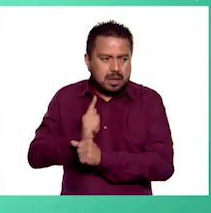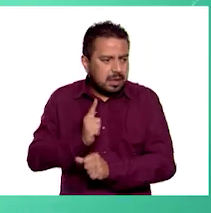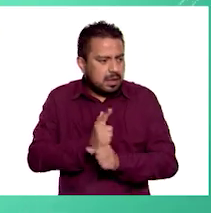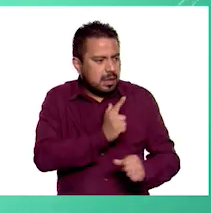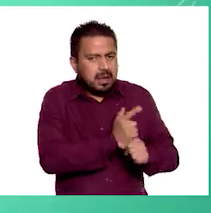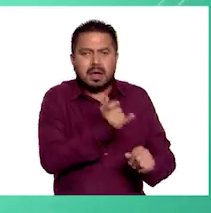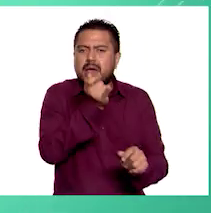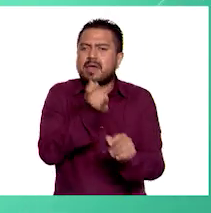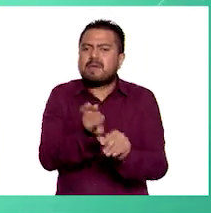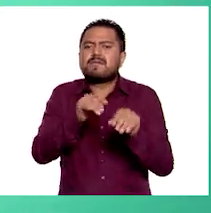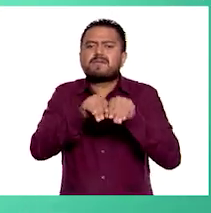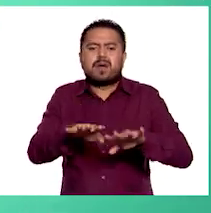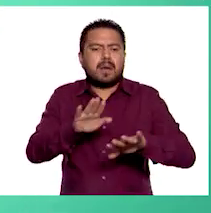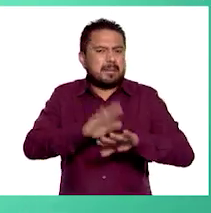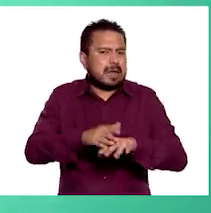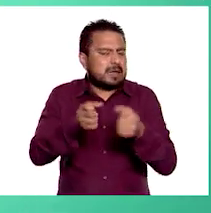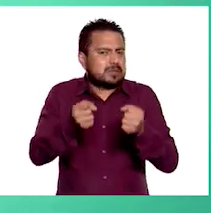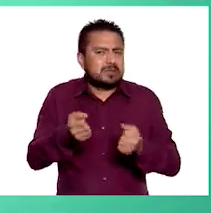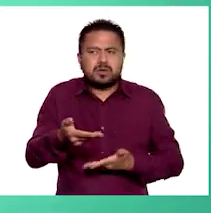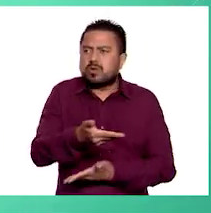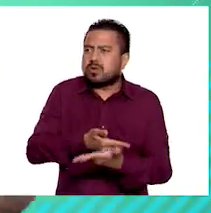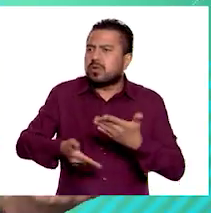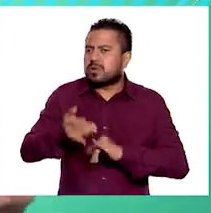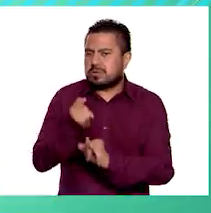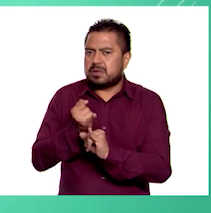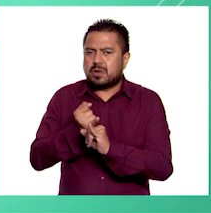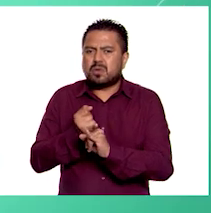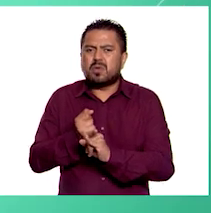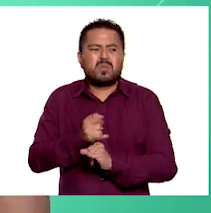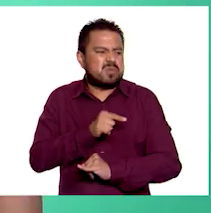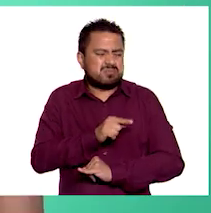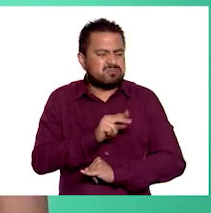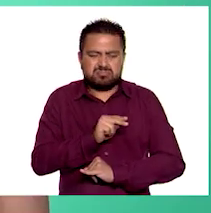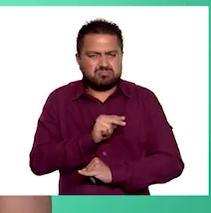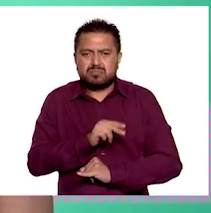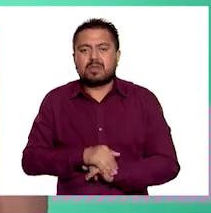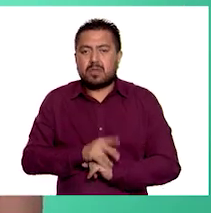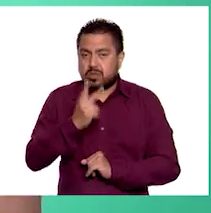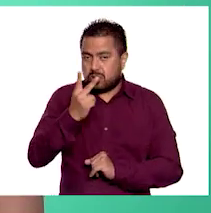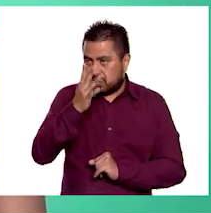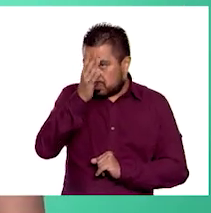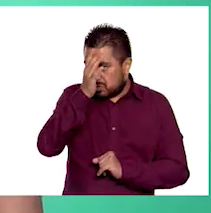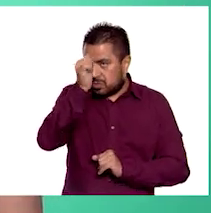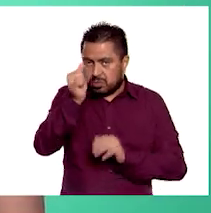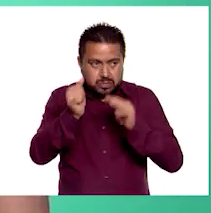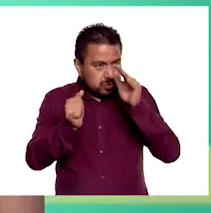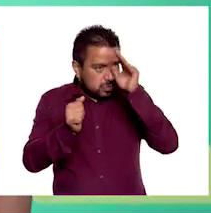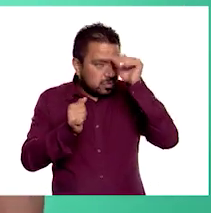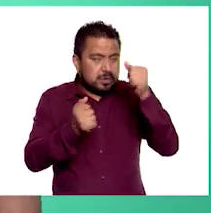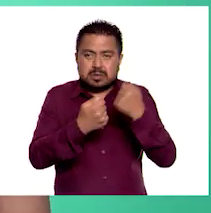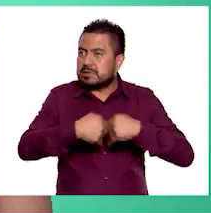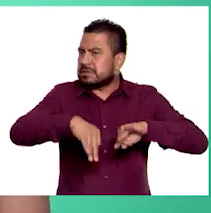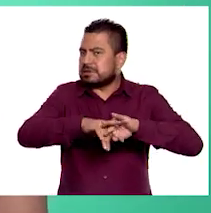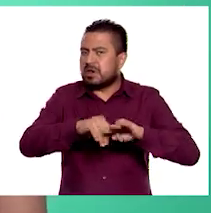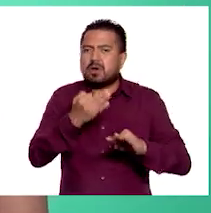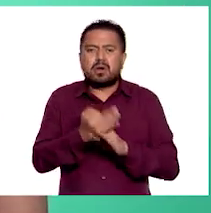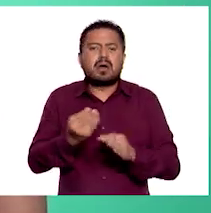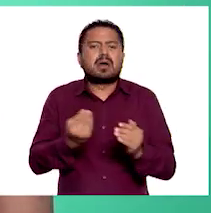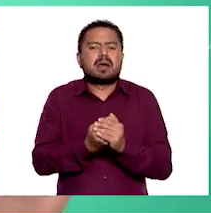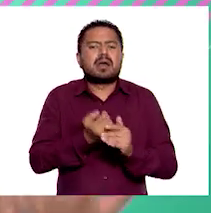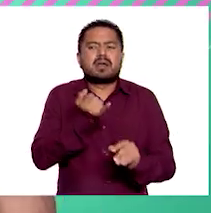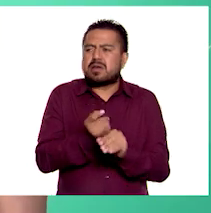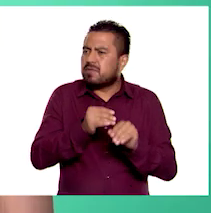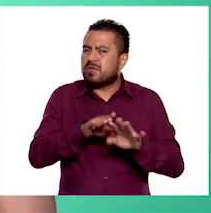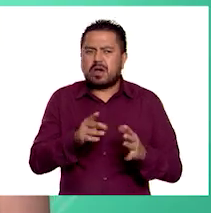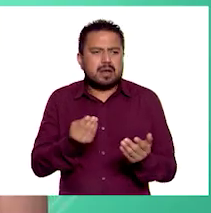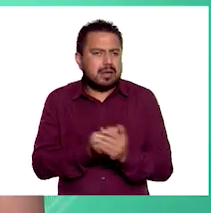entre la información que es segura para compartir en línea y la que no lo es. Dos conceptos clave en esta sesión serán la información privada